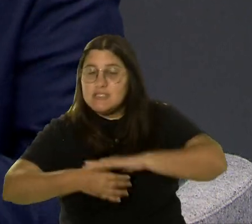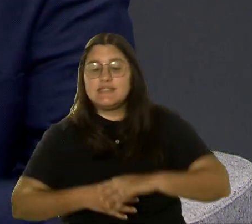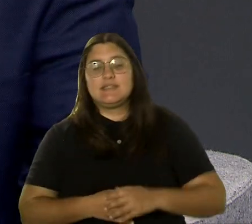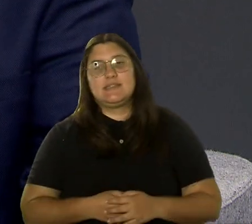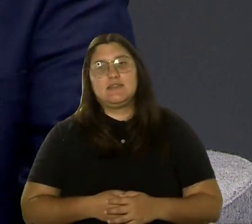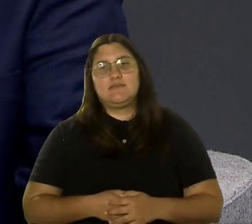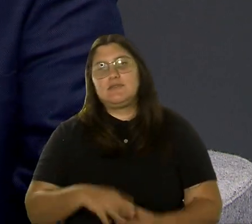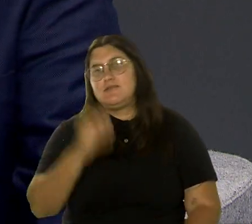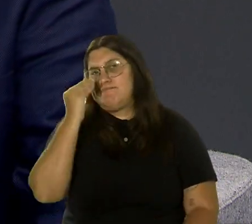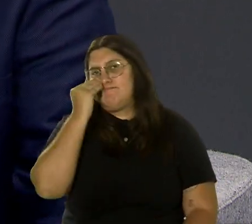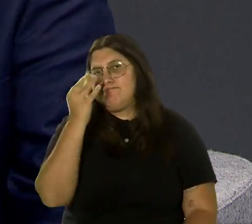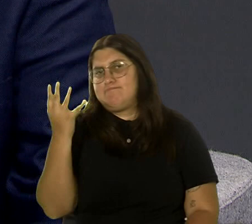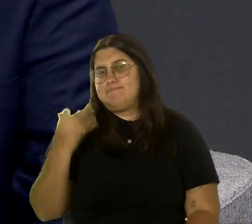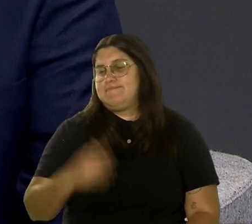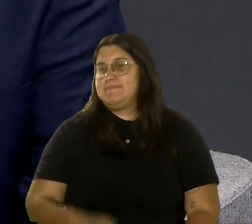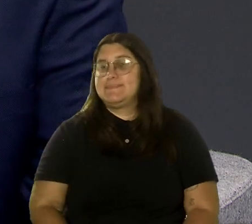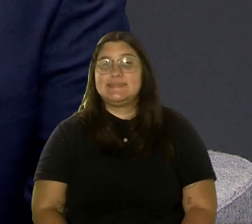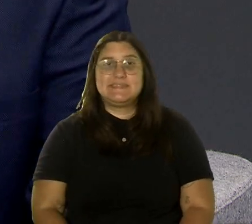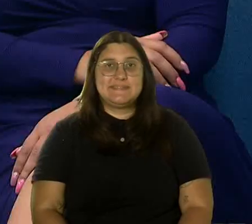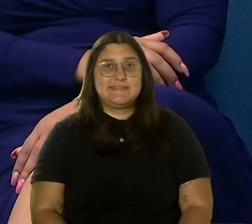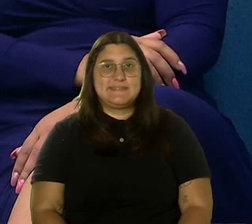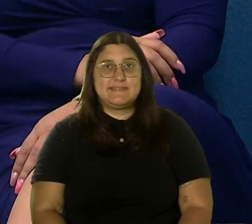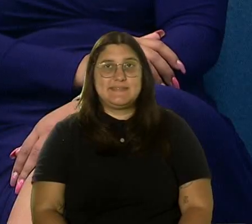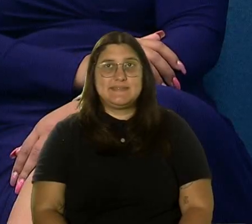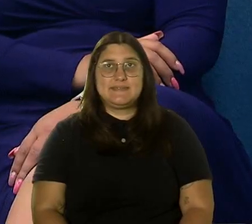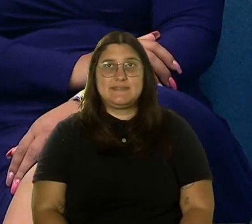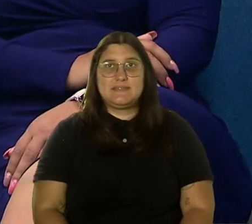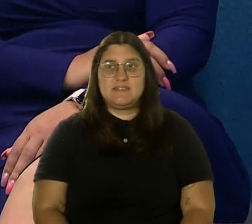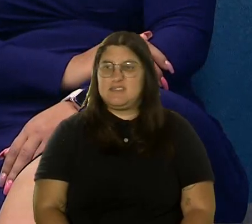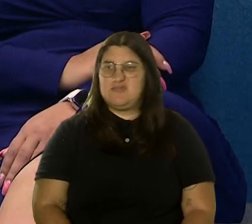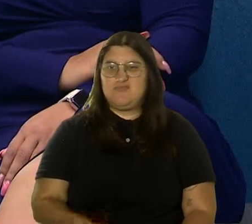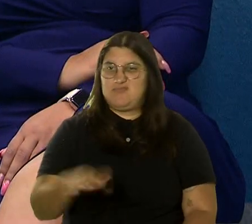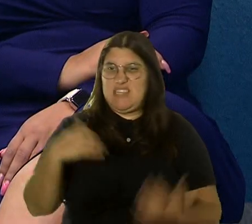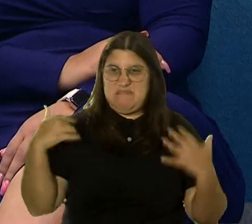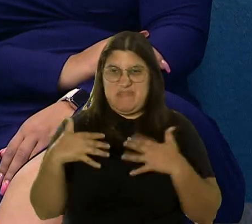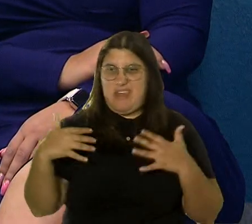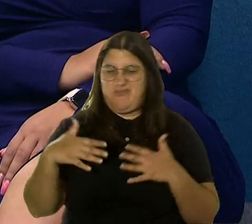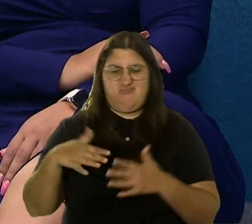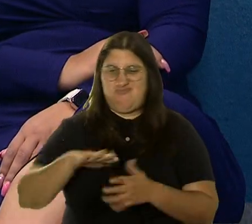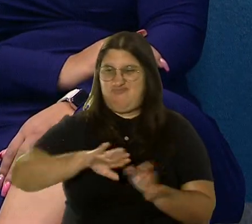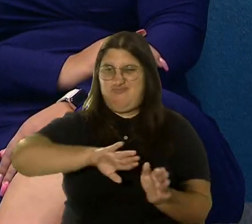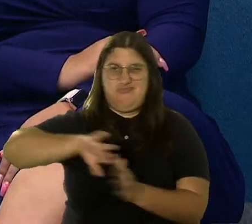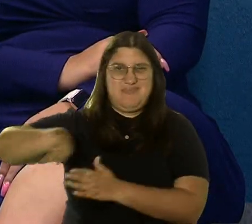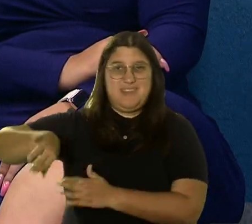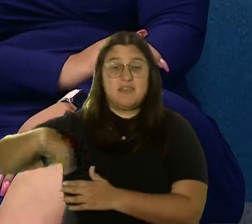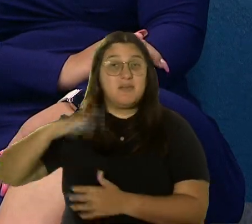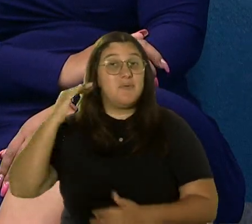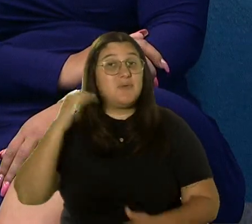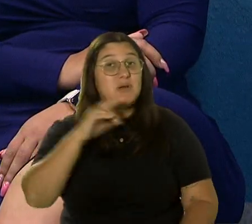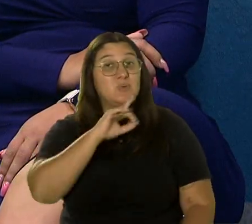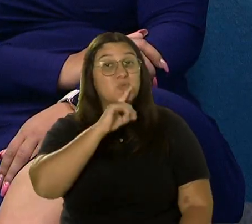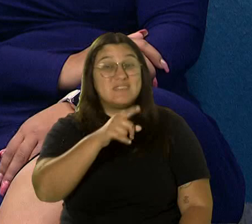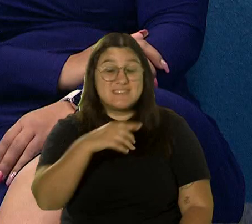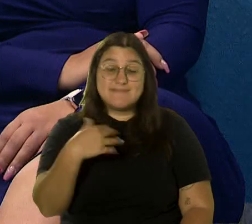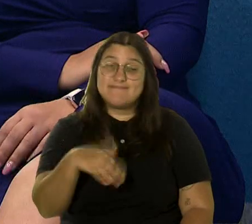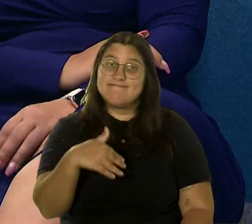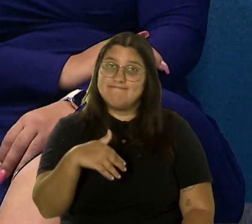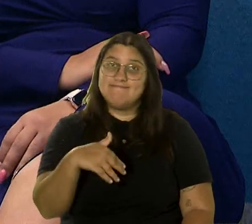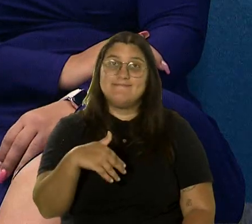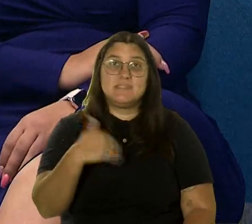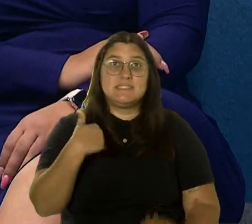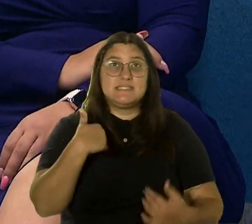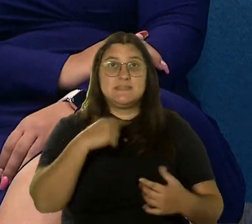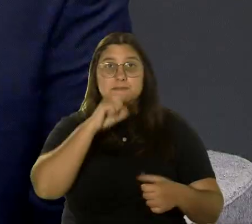usted le dice a esas personas? Que pierda el miedo. Que pierda el miedo porque realmente es tener un